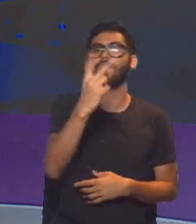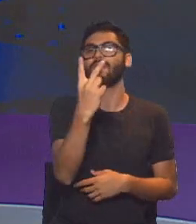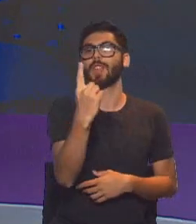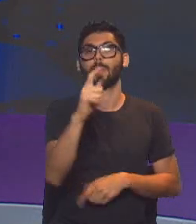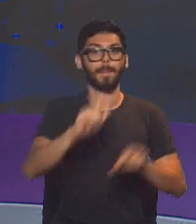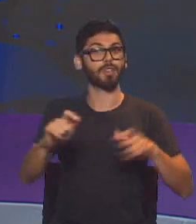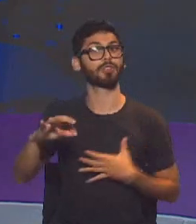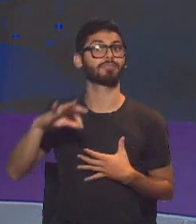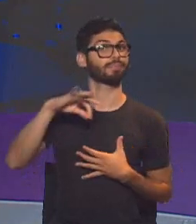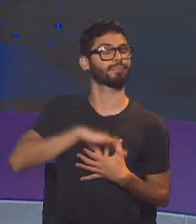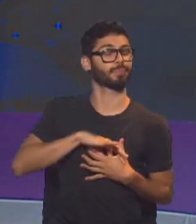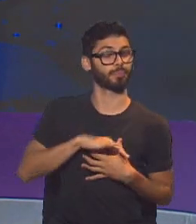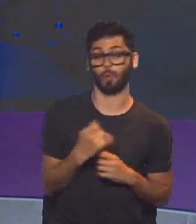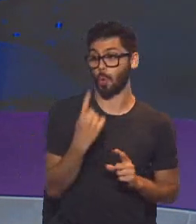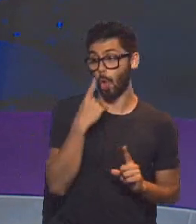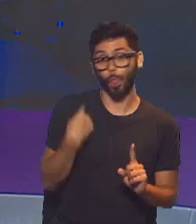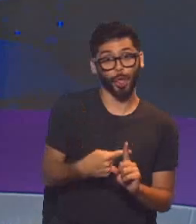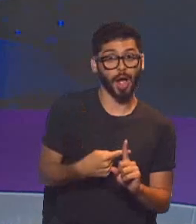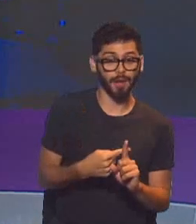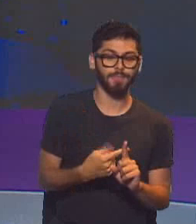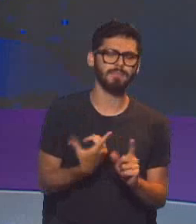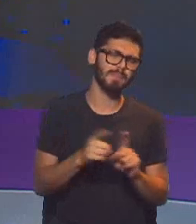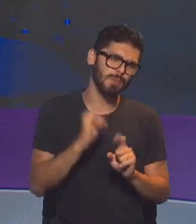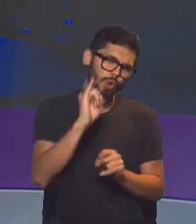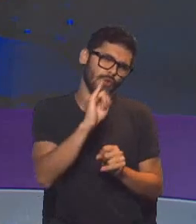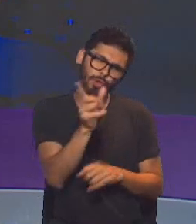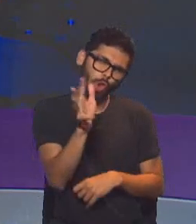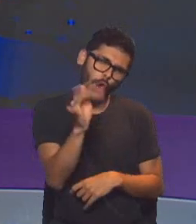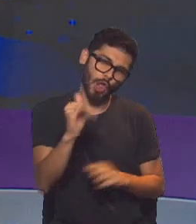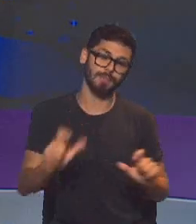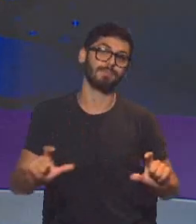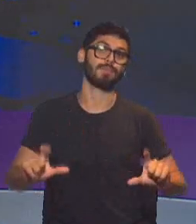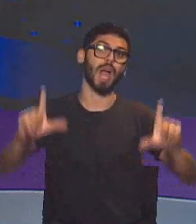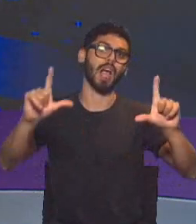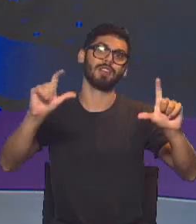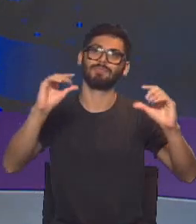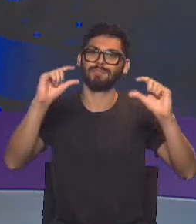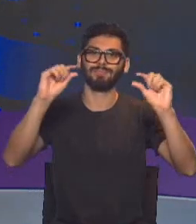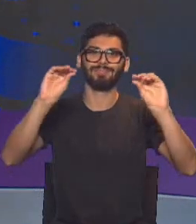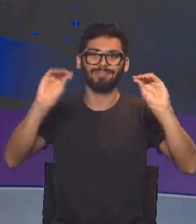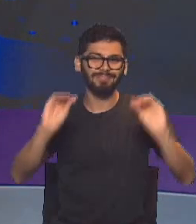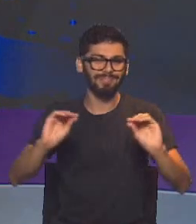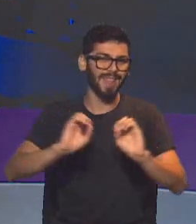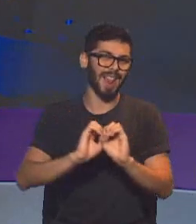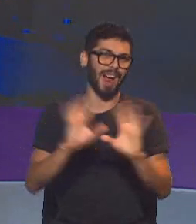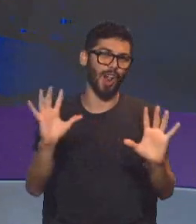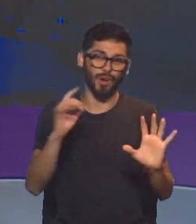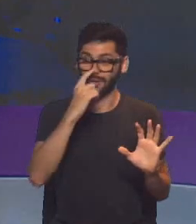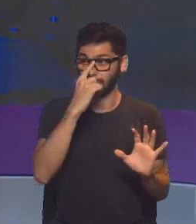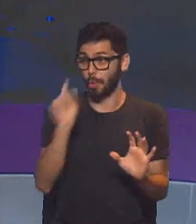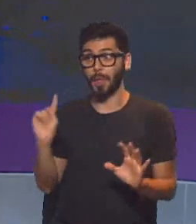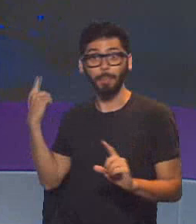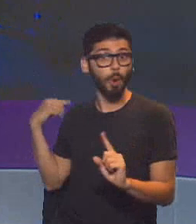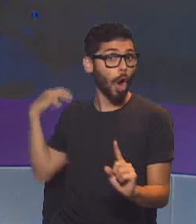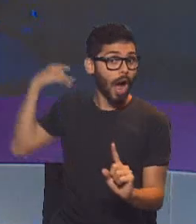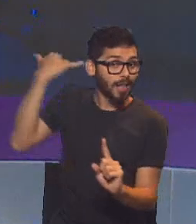de contagiados en las últimas 24 horas. Como siempre comentamos, a través de esta placa se expresa el resultado del reglidamiento que se viene haciendo desde el primer caso